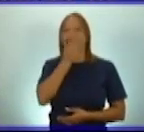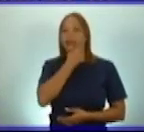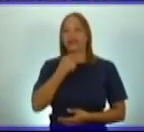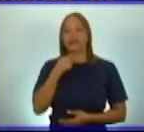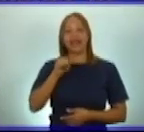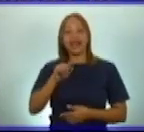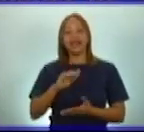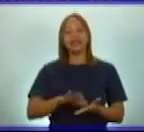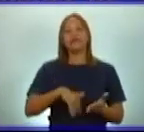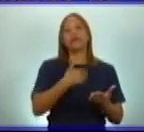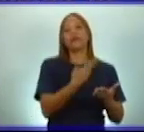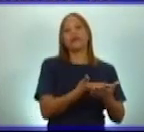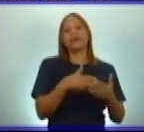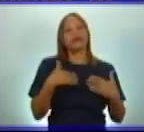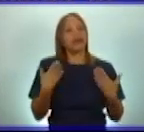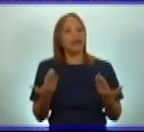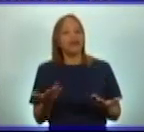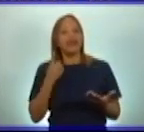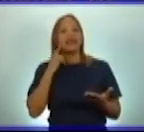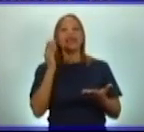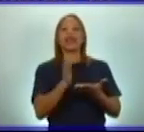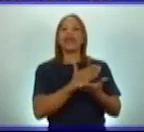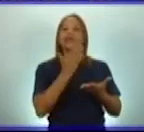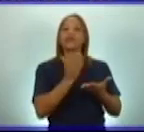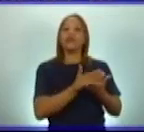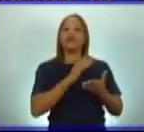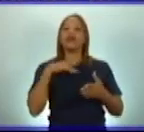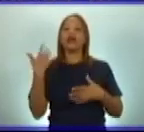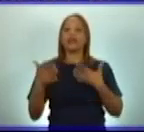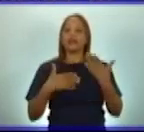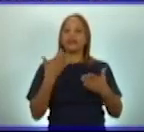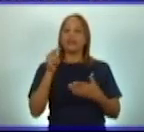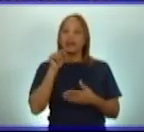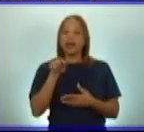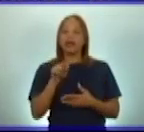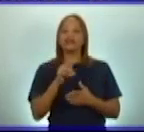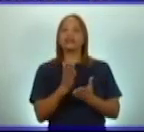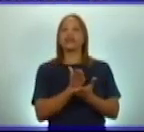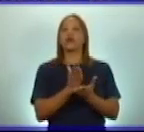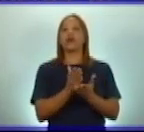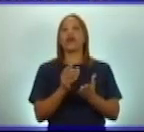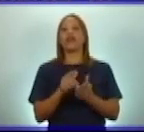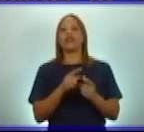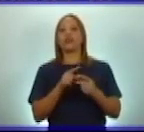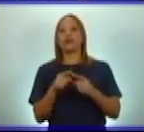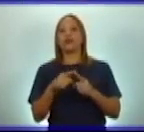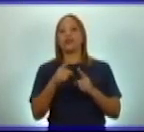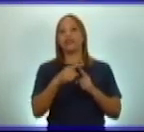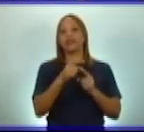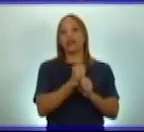proponemos que estudies esta actividad del cuaderno de trabajo.